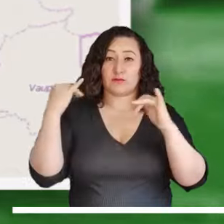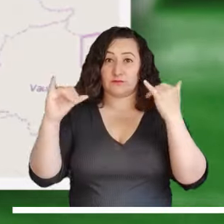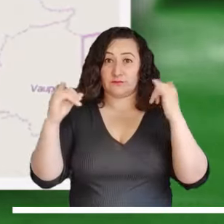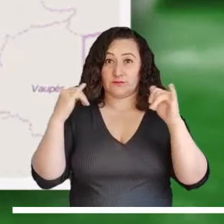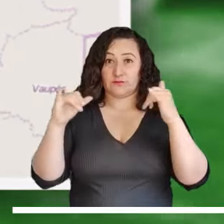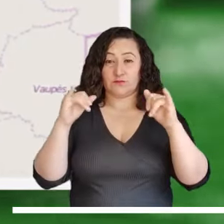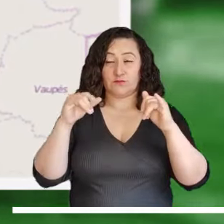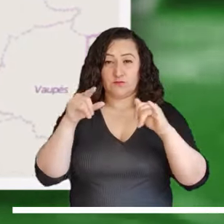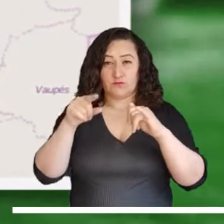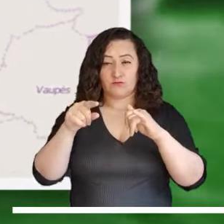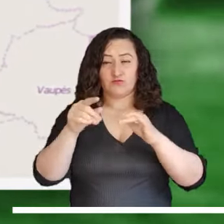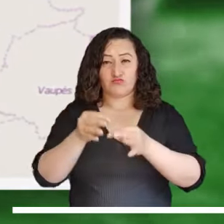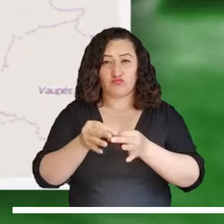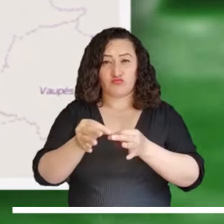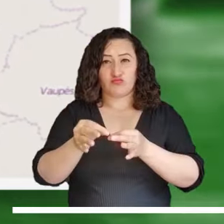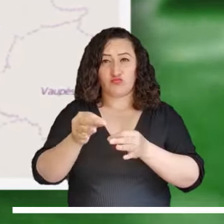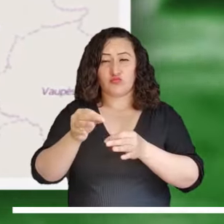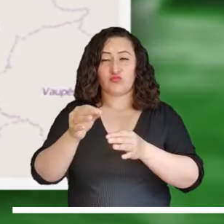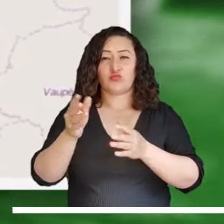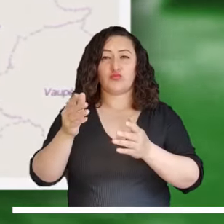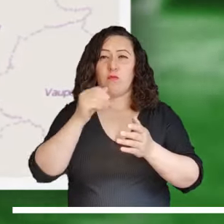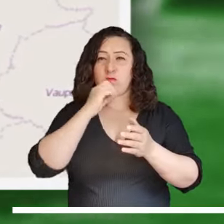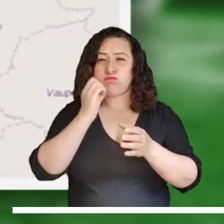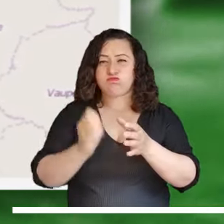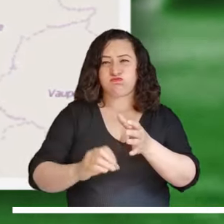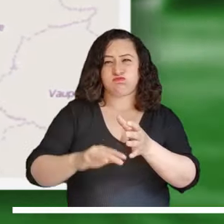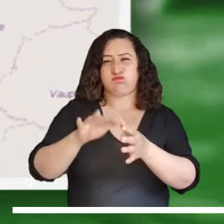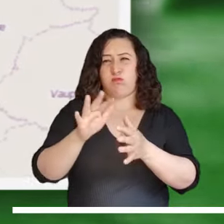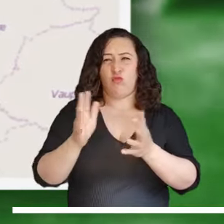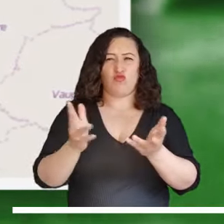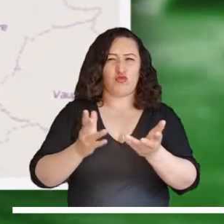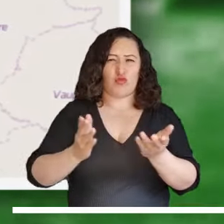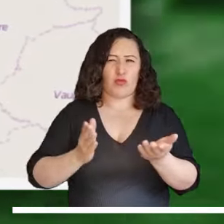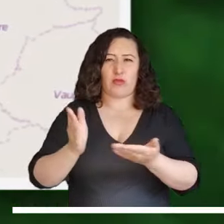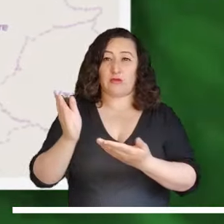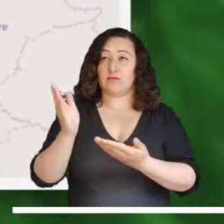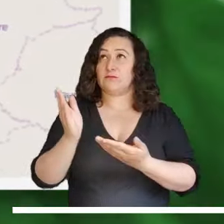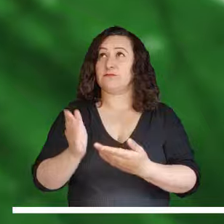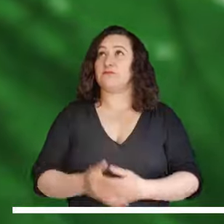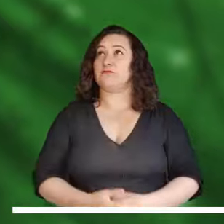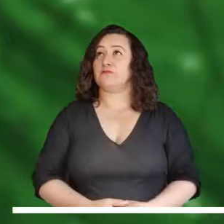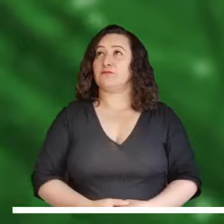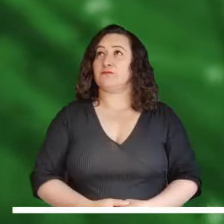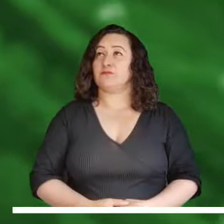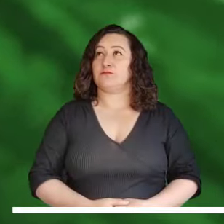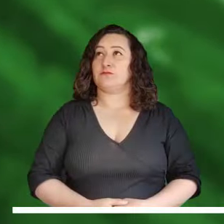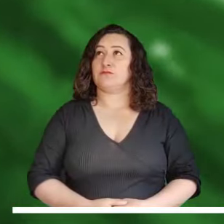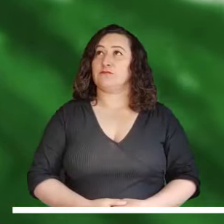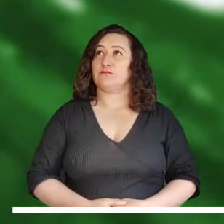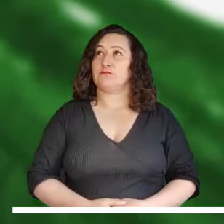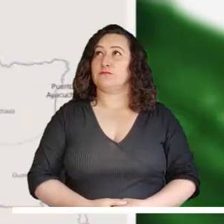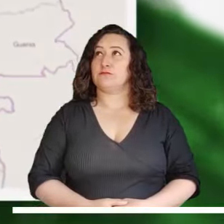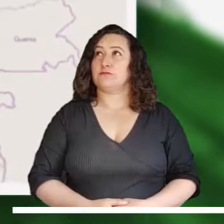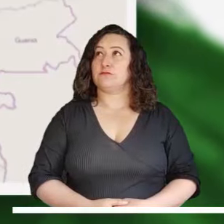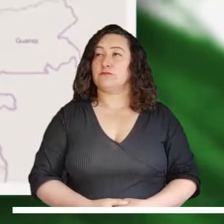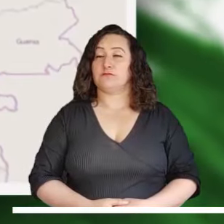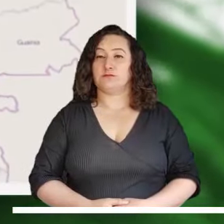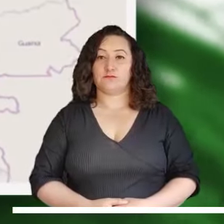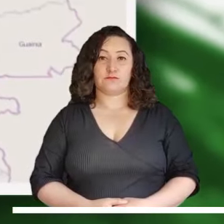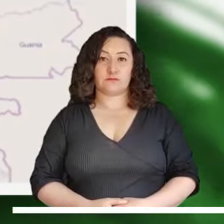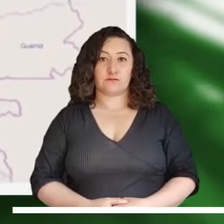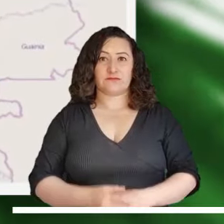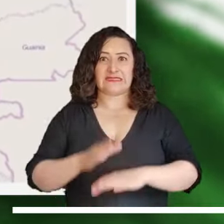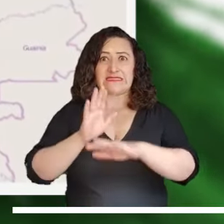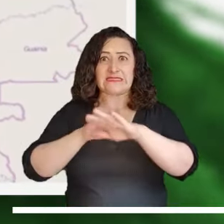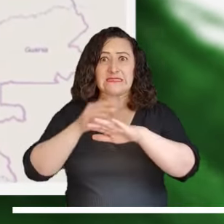Monterrey, Casanare, por las inundaciones registradas en las veredas La Lucha y El Guira, ubicadas en el municipio de Tauramena, en la